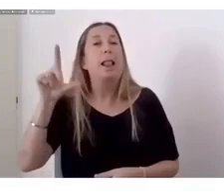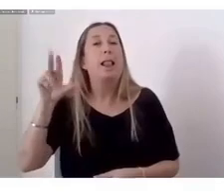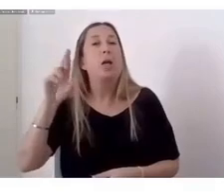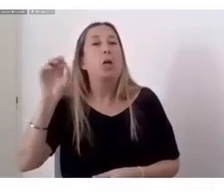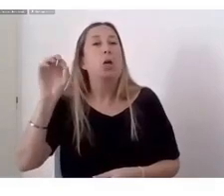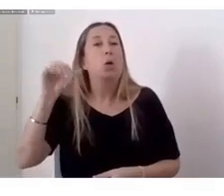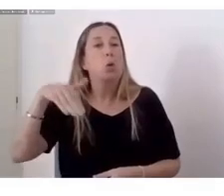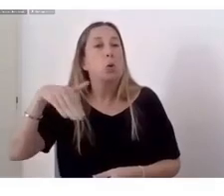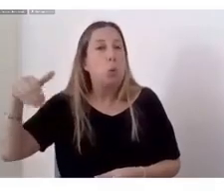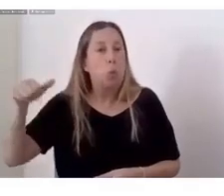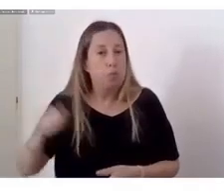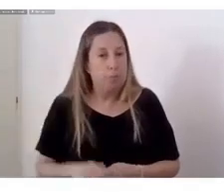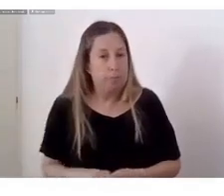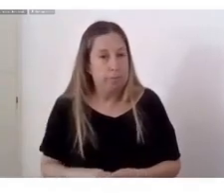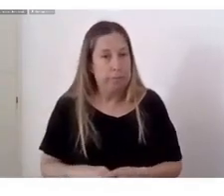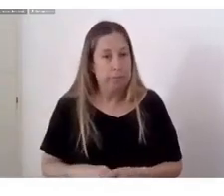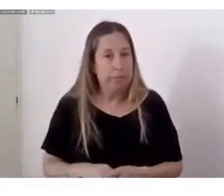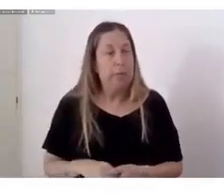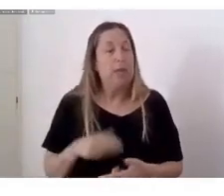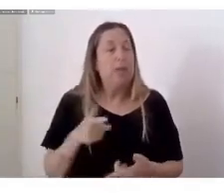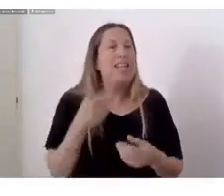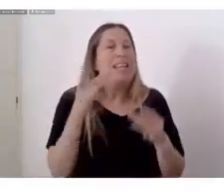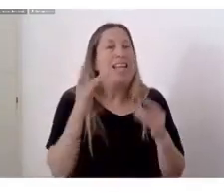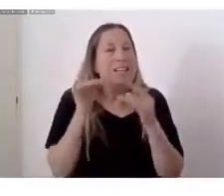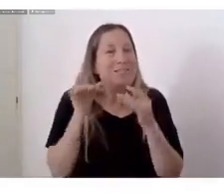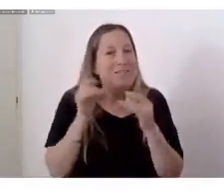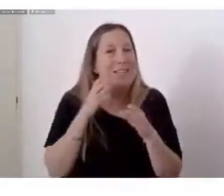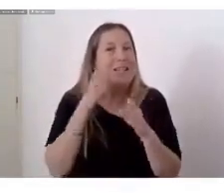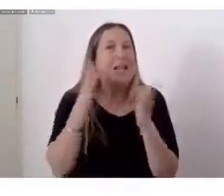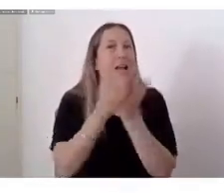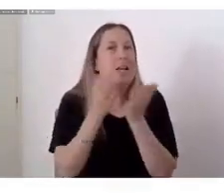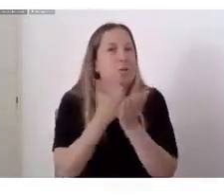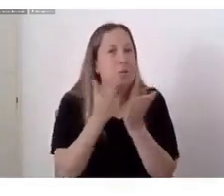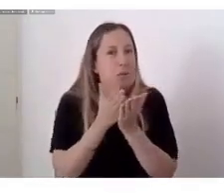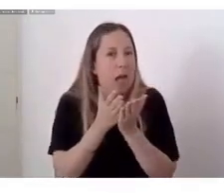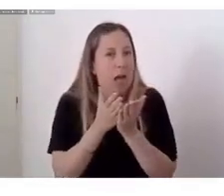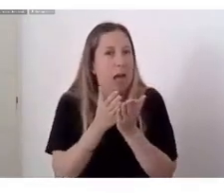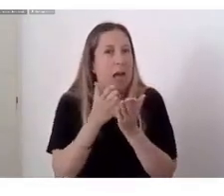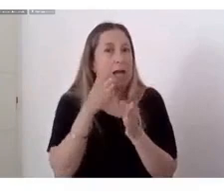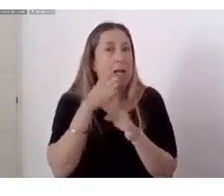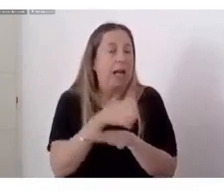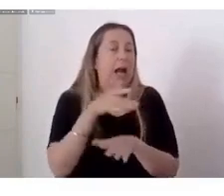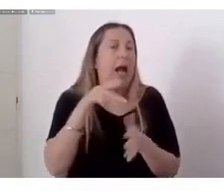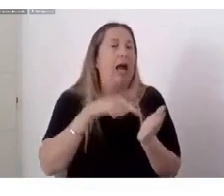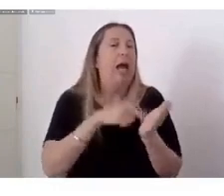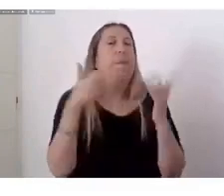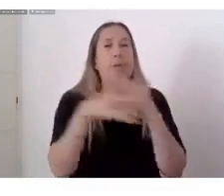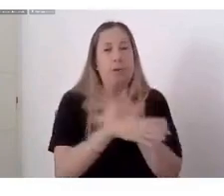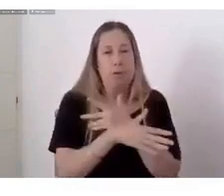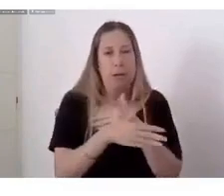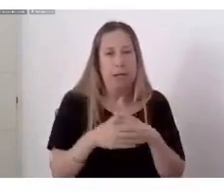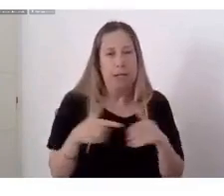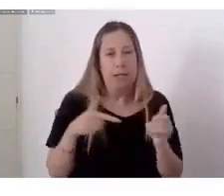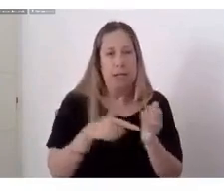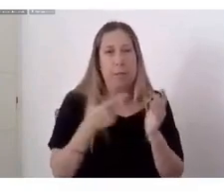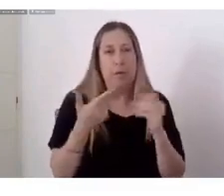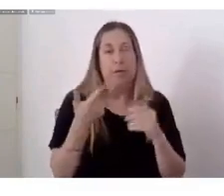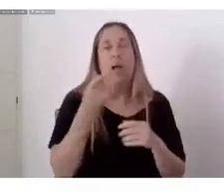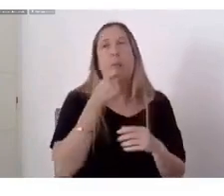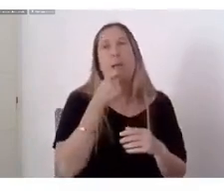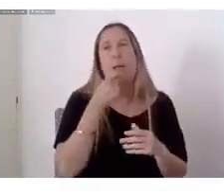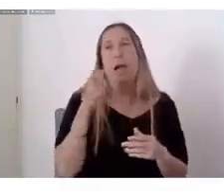entrenen Y generen comunidad En la escena De Buenos Aires Esto incluye A personas racializadas